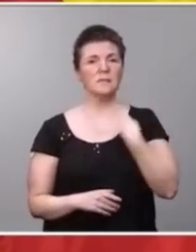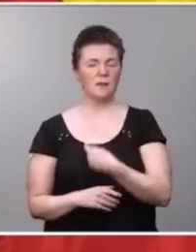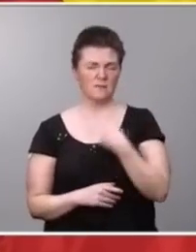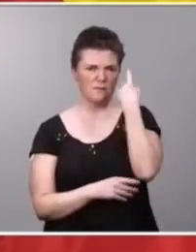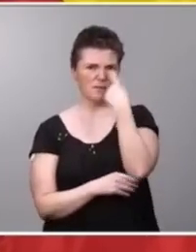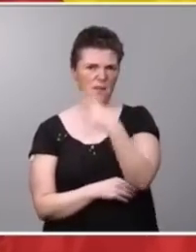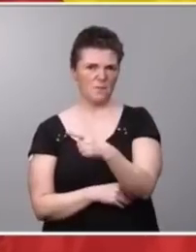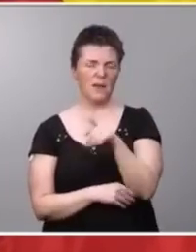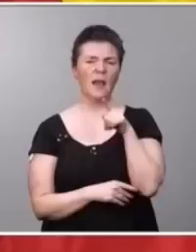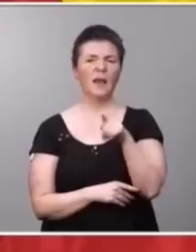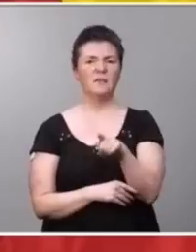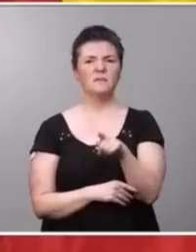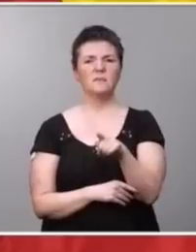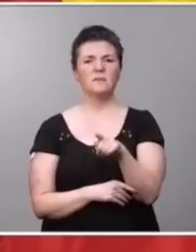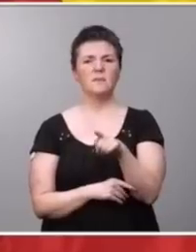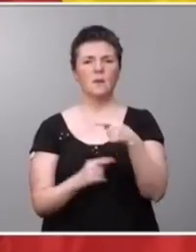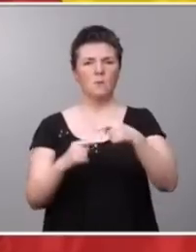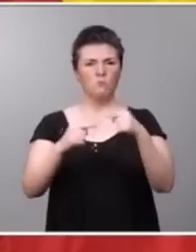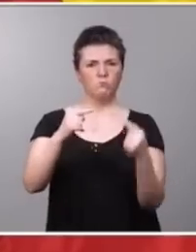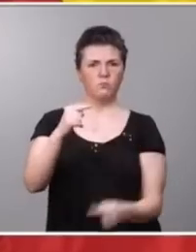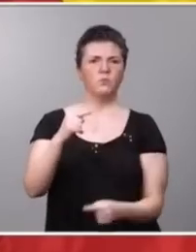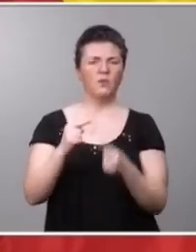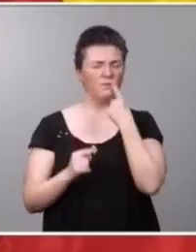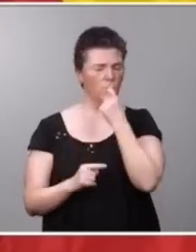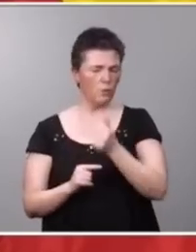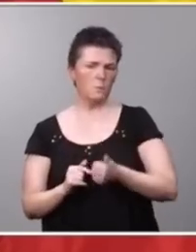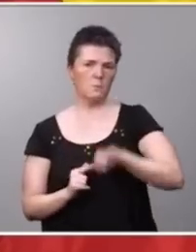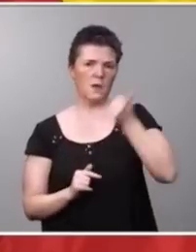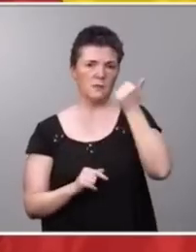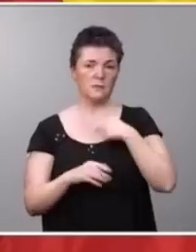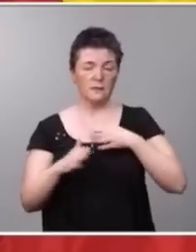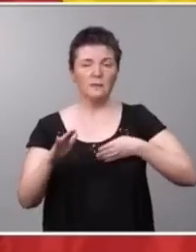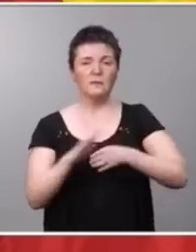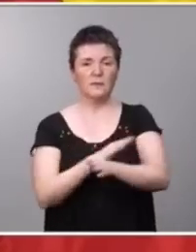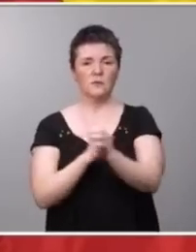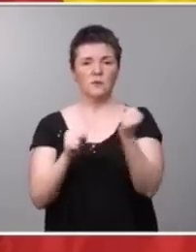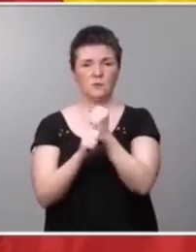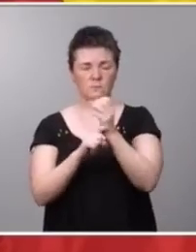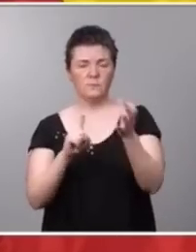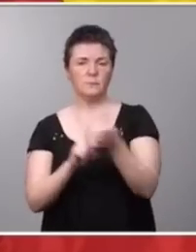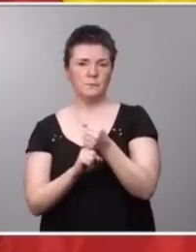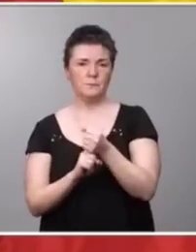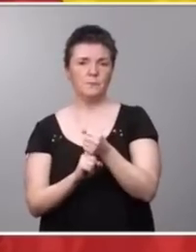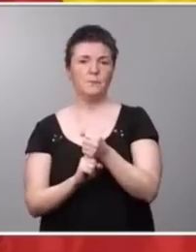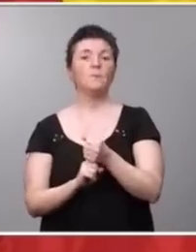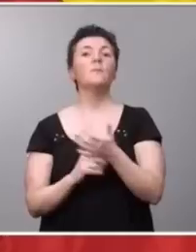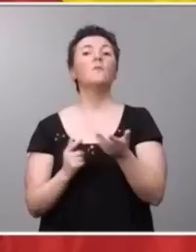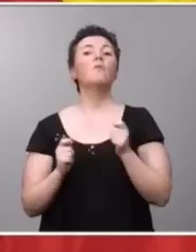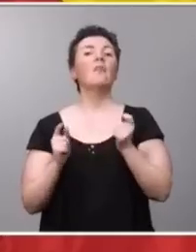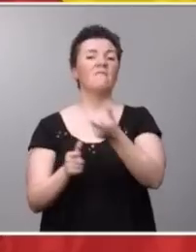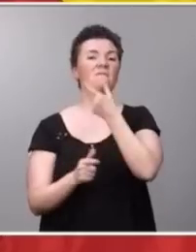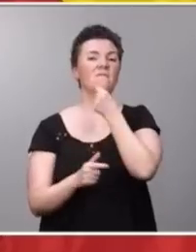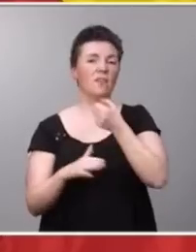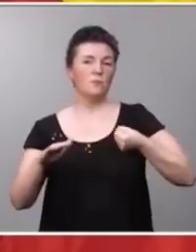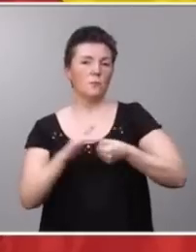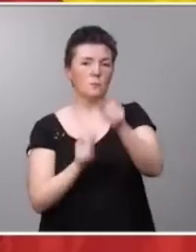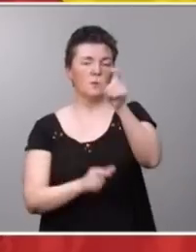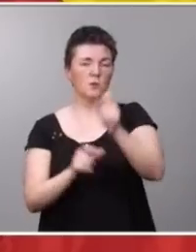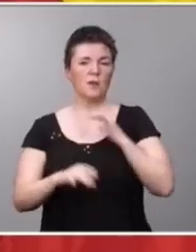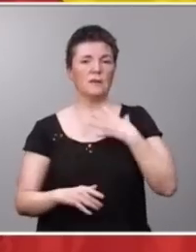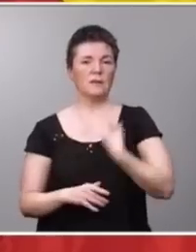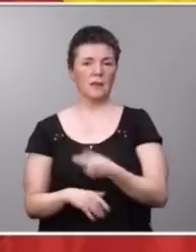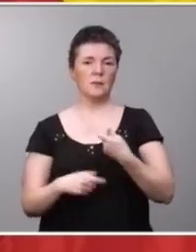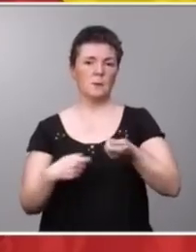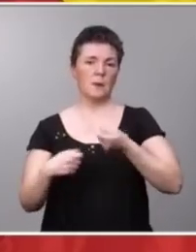tienen una mayor brecha y unas mayores dificultades en el acceso al empleo. Por tanto, favorecer la inclusión de las personas trans en el mercado